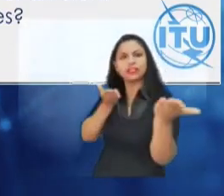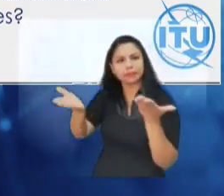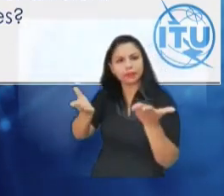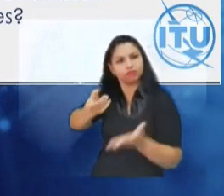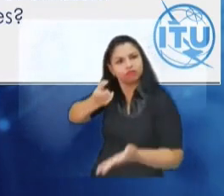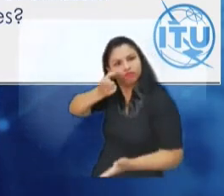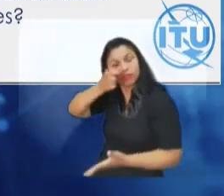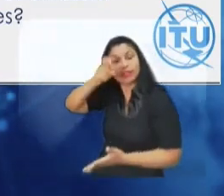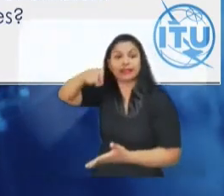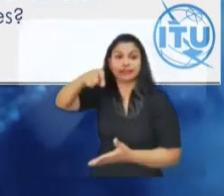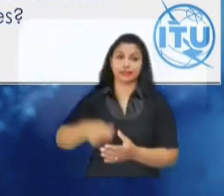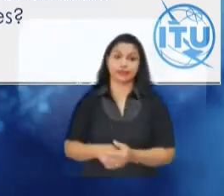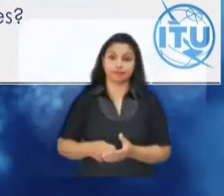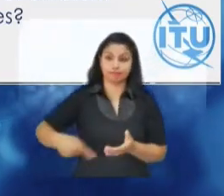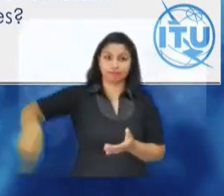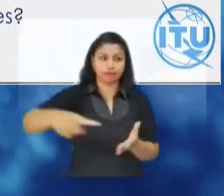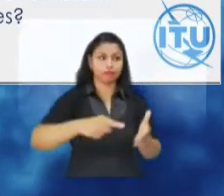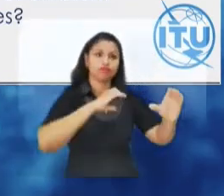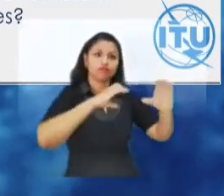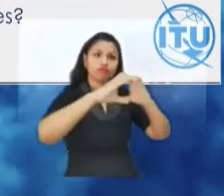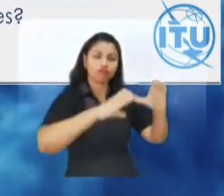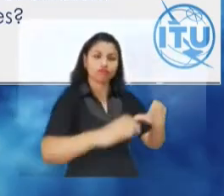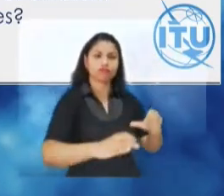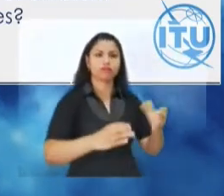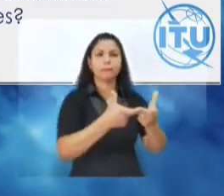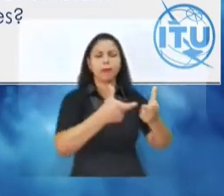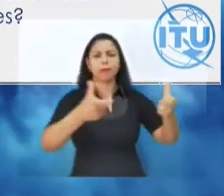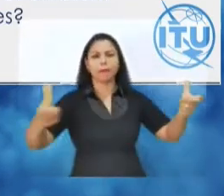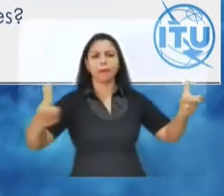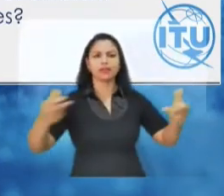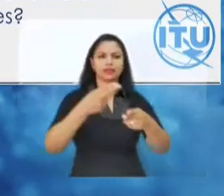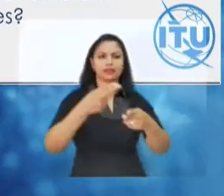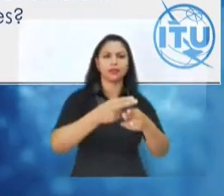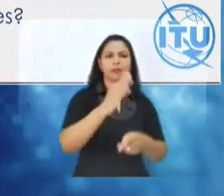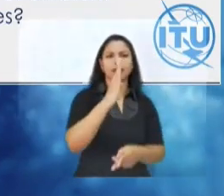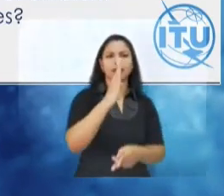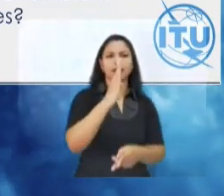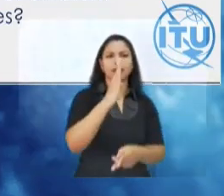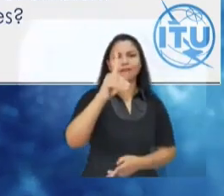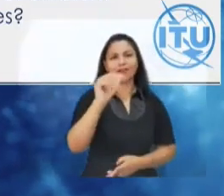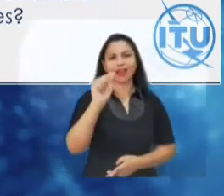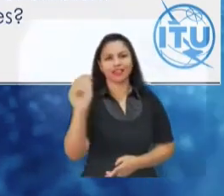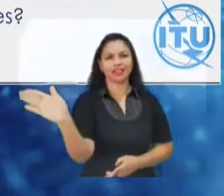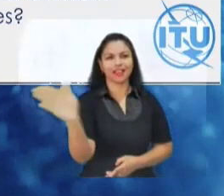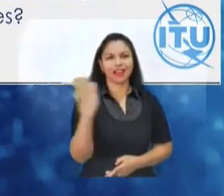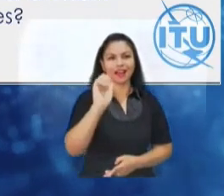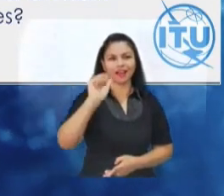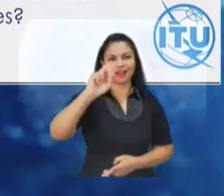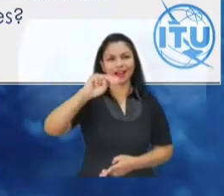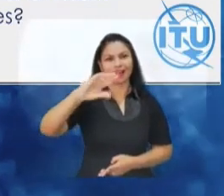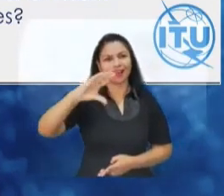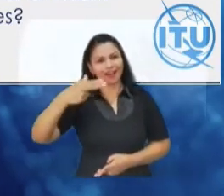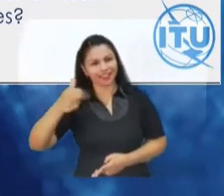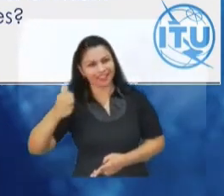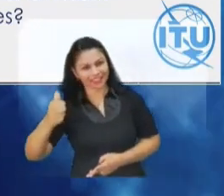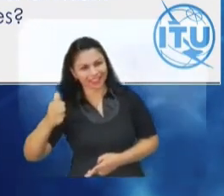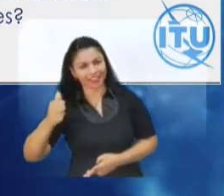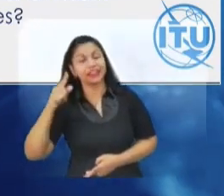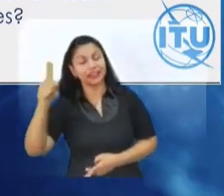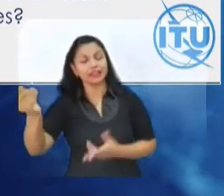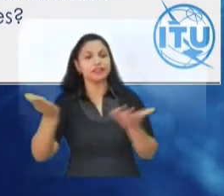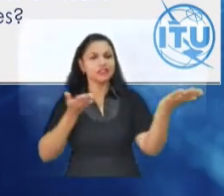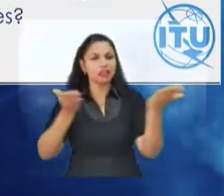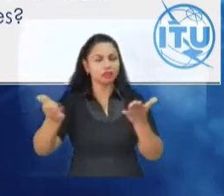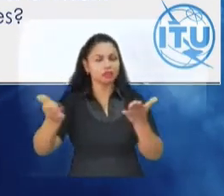proporcionar conectividad de banda ancha, así como la cantidad de espectro para proporcionar todos los demás servicios utilizados por los sectores